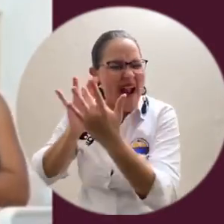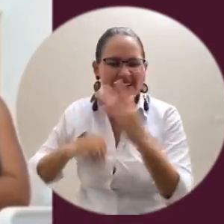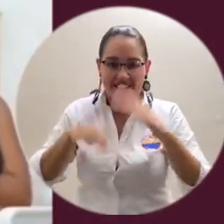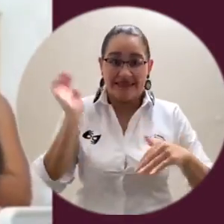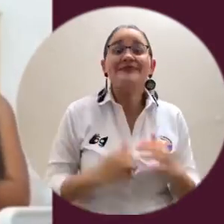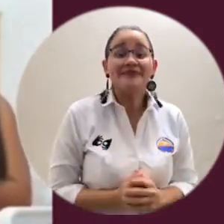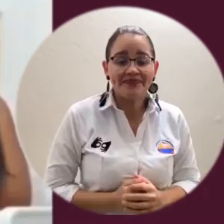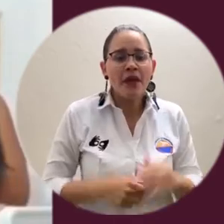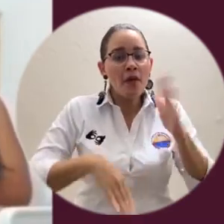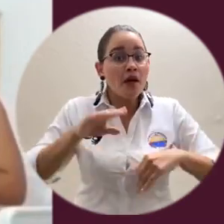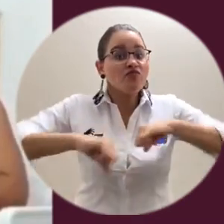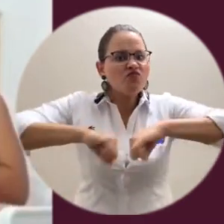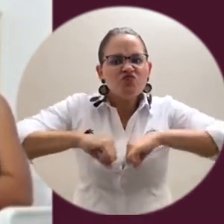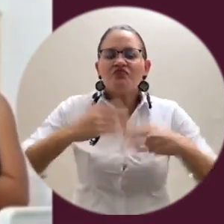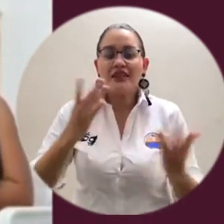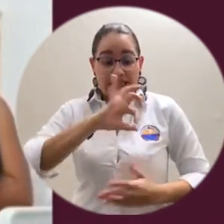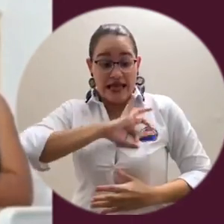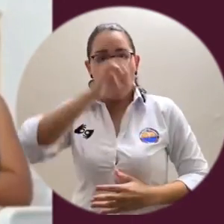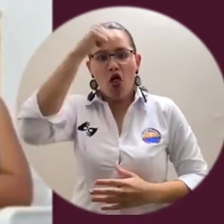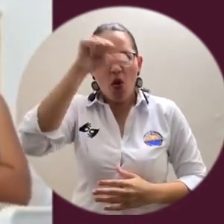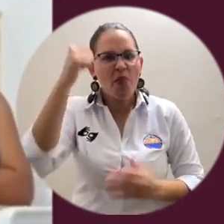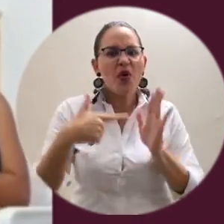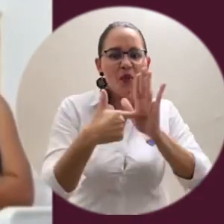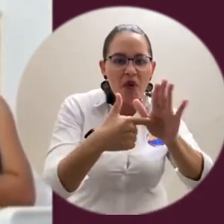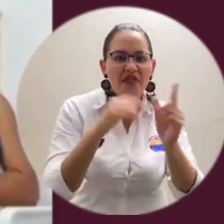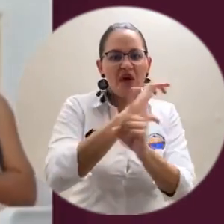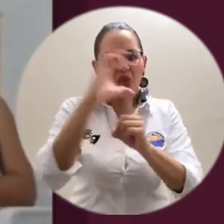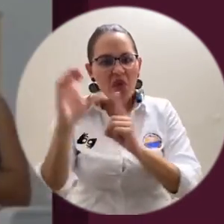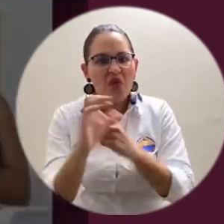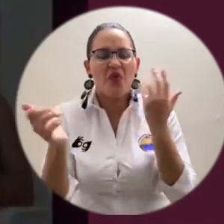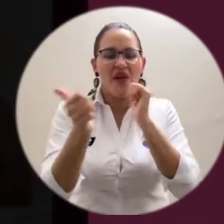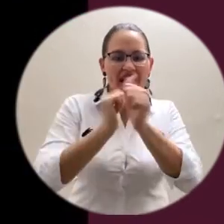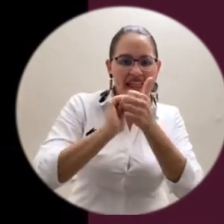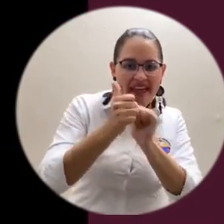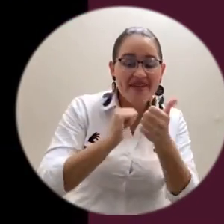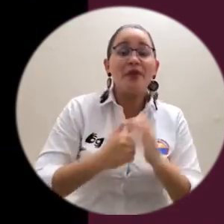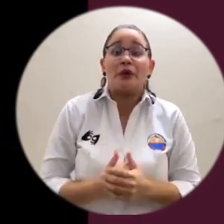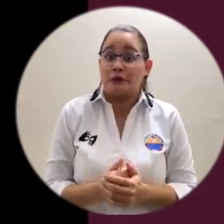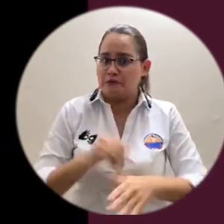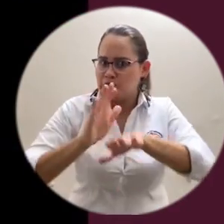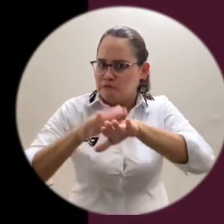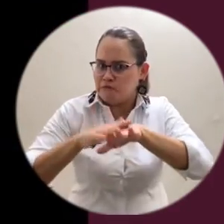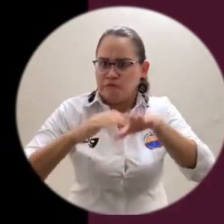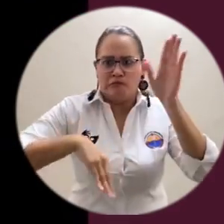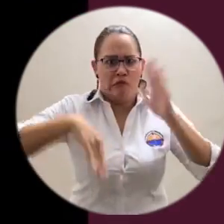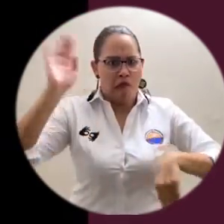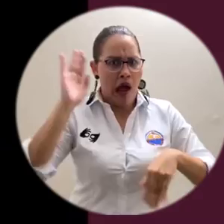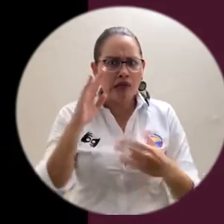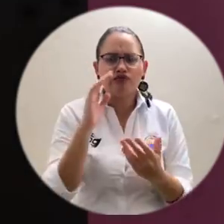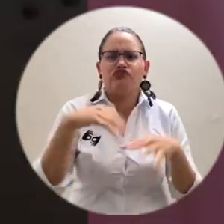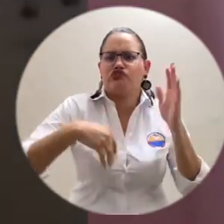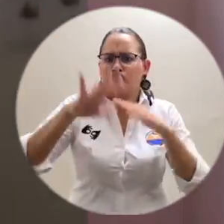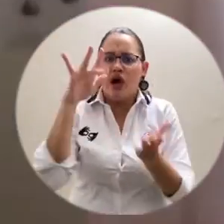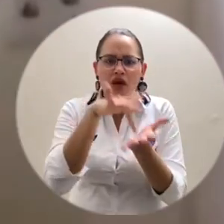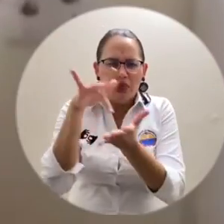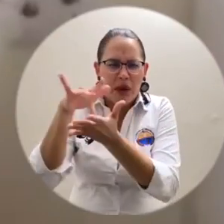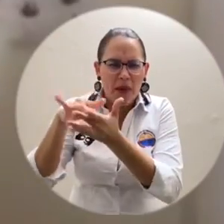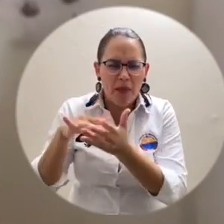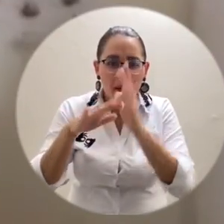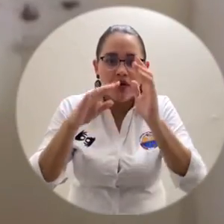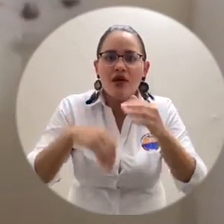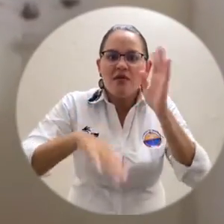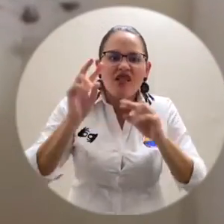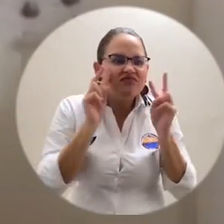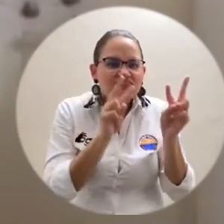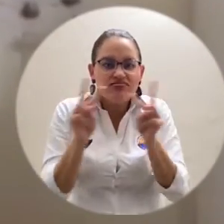La agenda continuará durante el sábado y domingo con actividades deportivas y culturales. Es importante destacar que se ha registrado un importante número